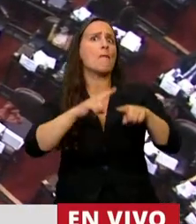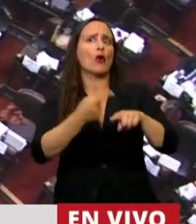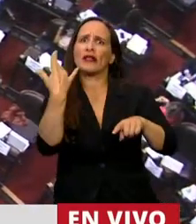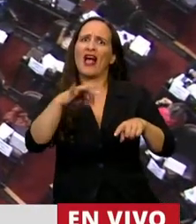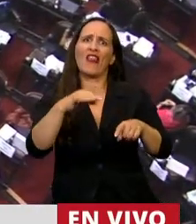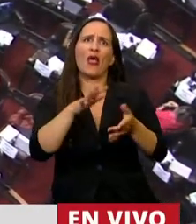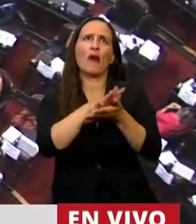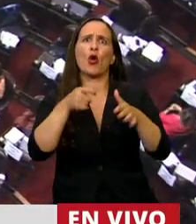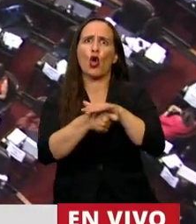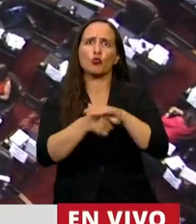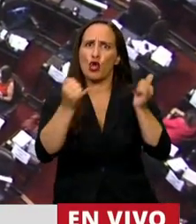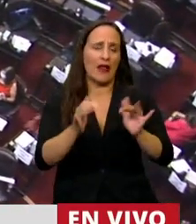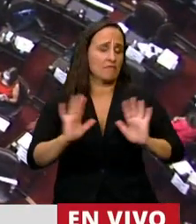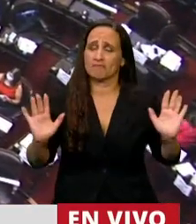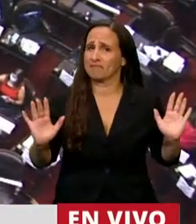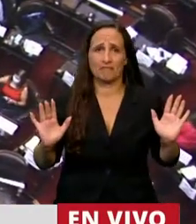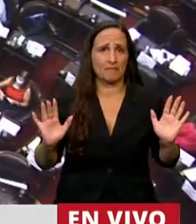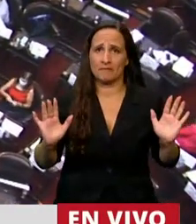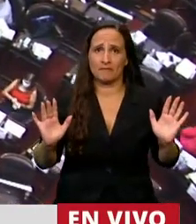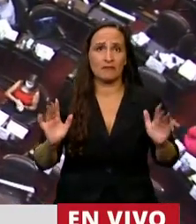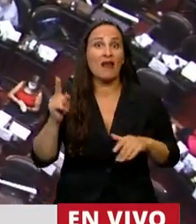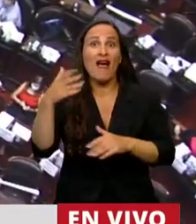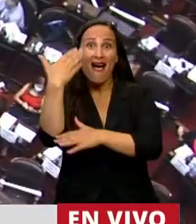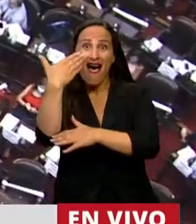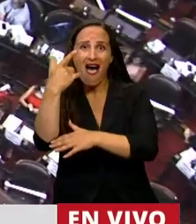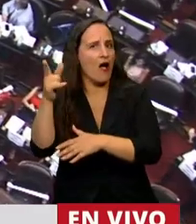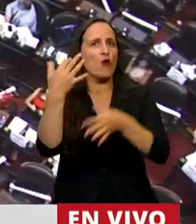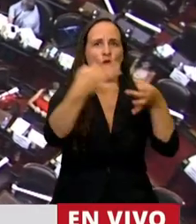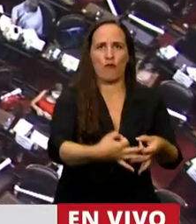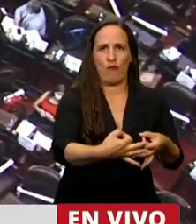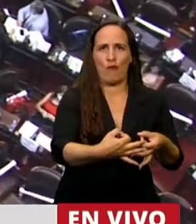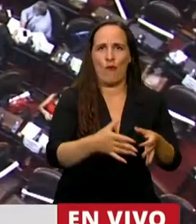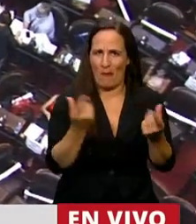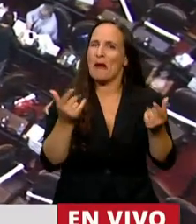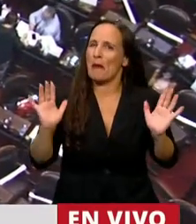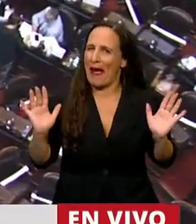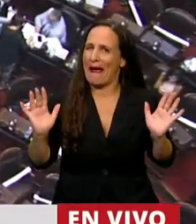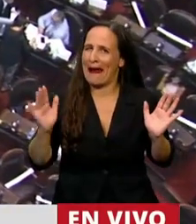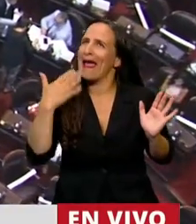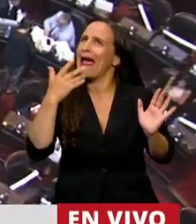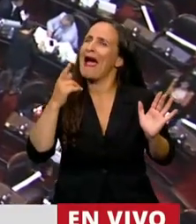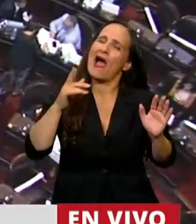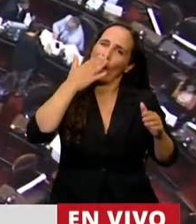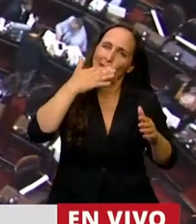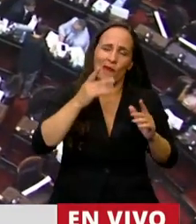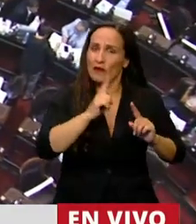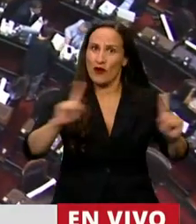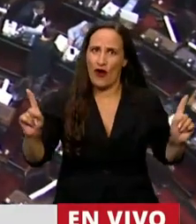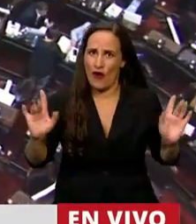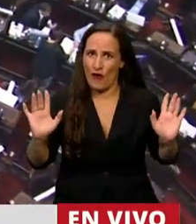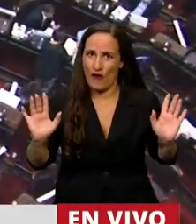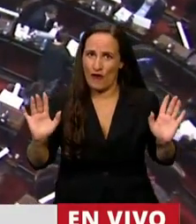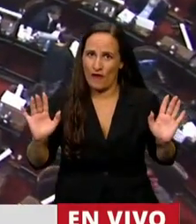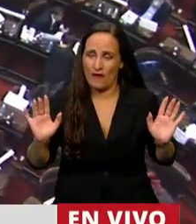hacer política. Nos mostró que la palabra vale y que la orágena de los tiempos nos obliga a hacer política, no obliga a hacer